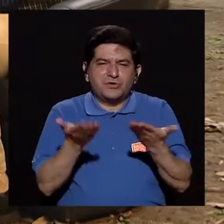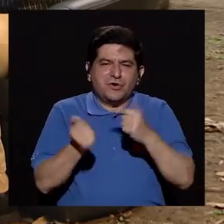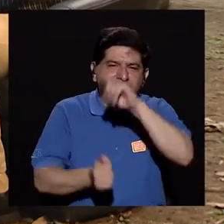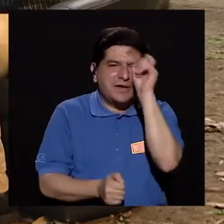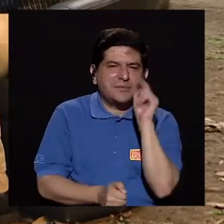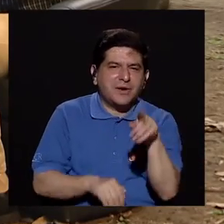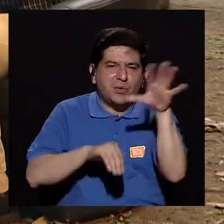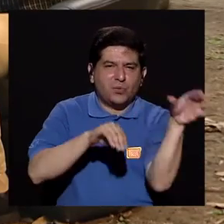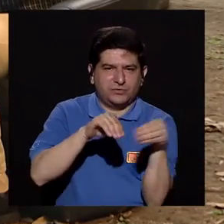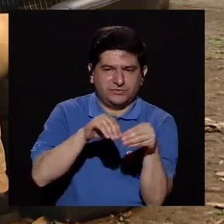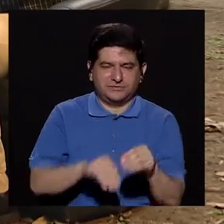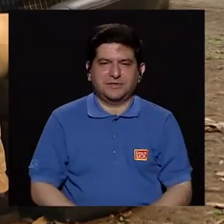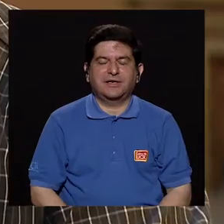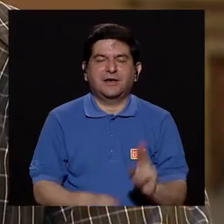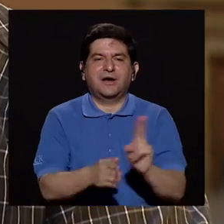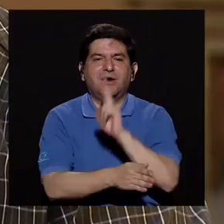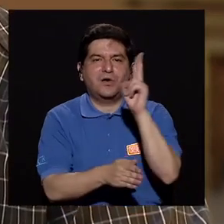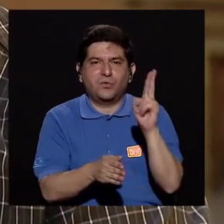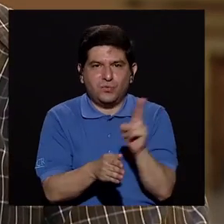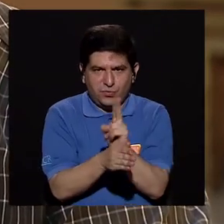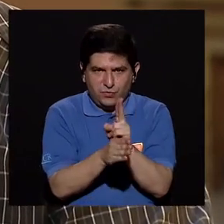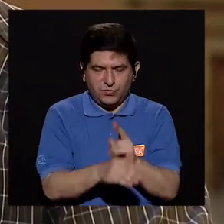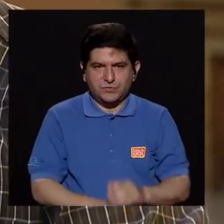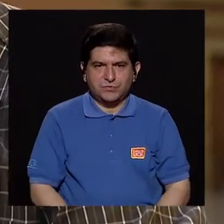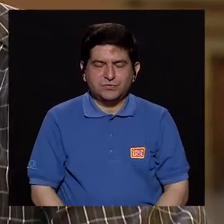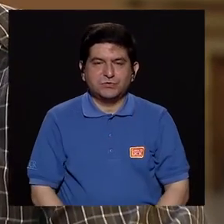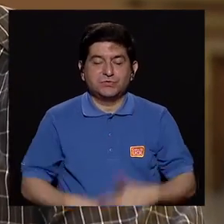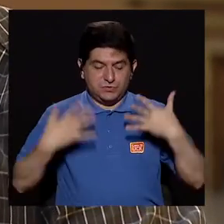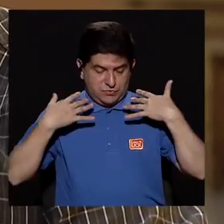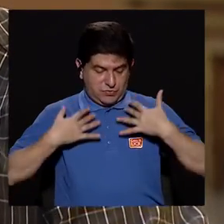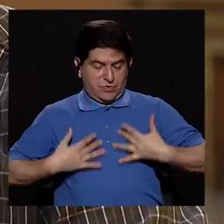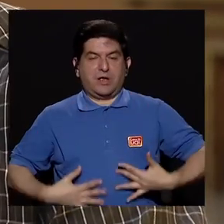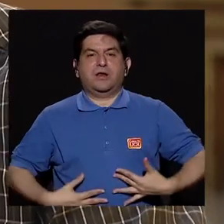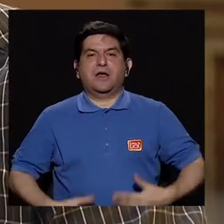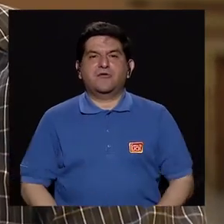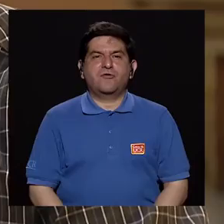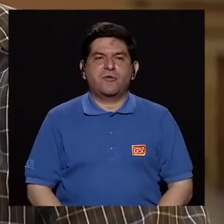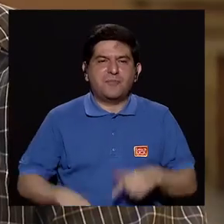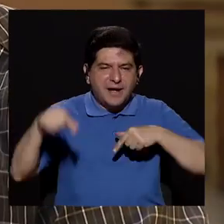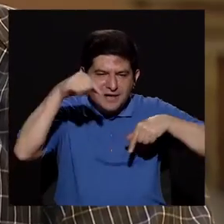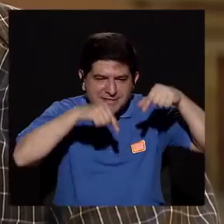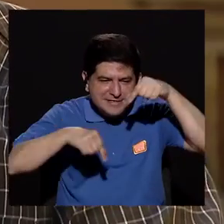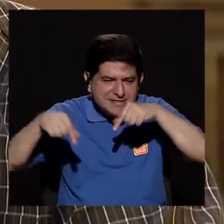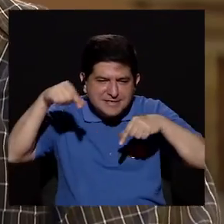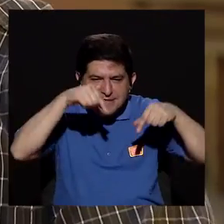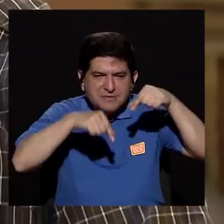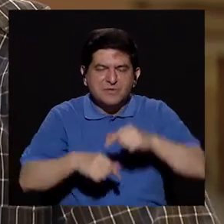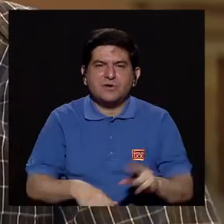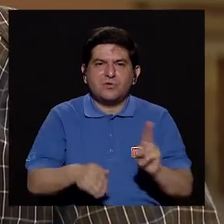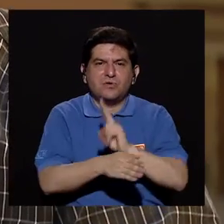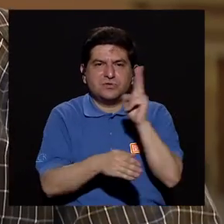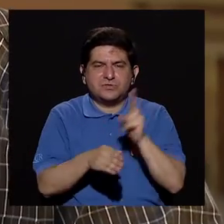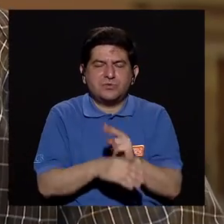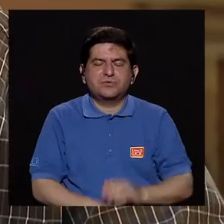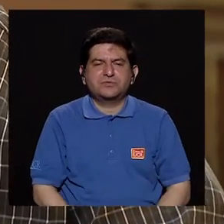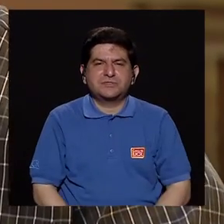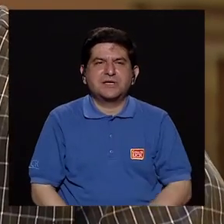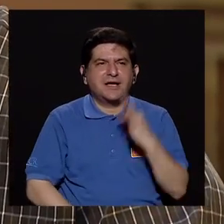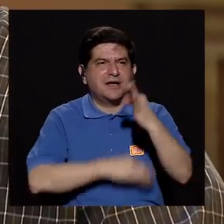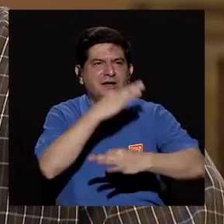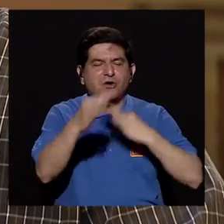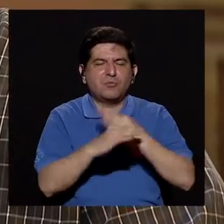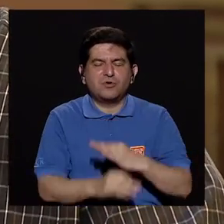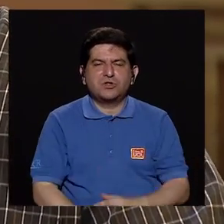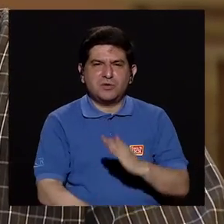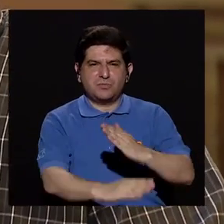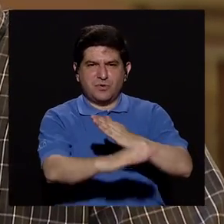pregunta más. Y es la utilización en la ropa de unos químicos que se utilizan como filtros